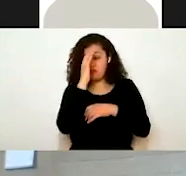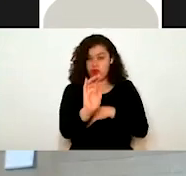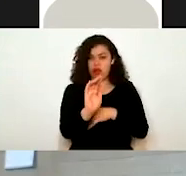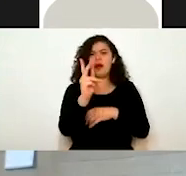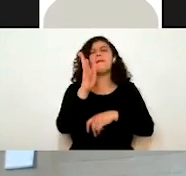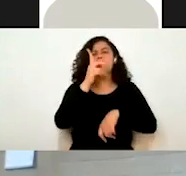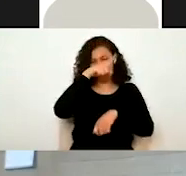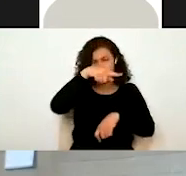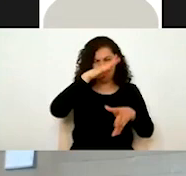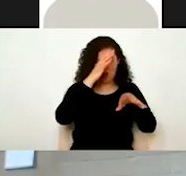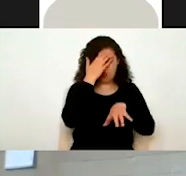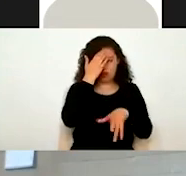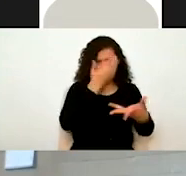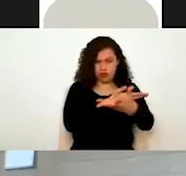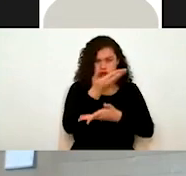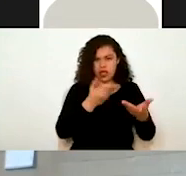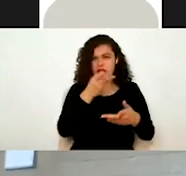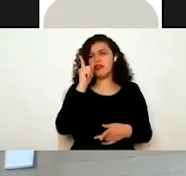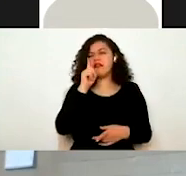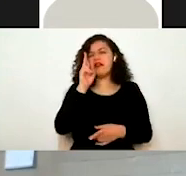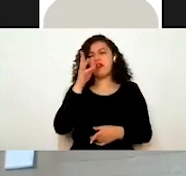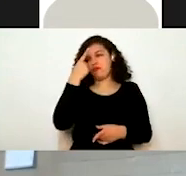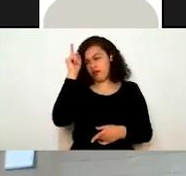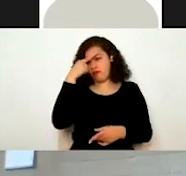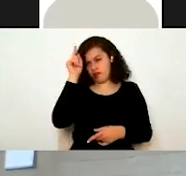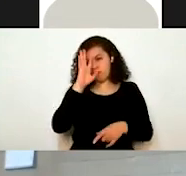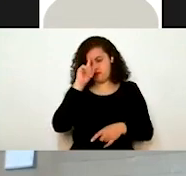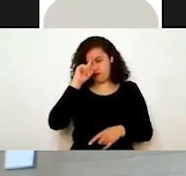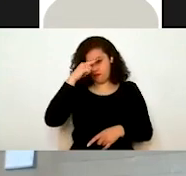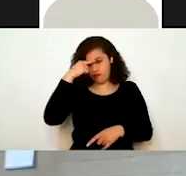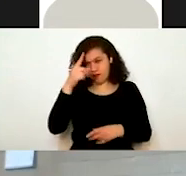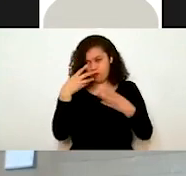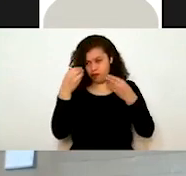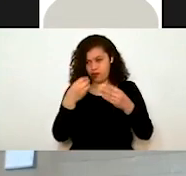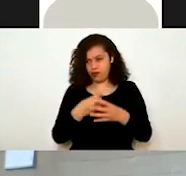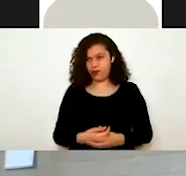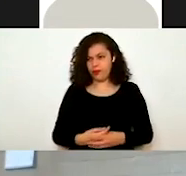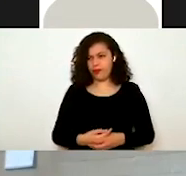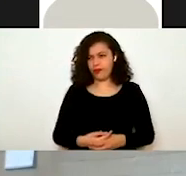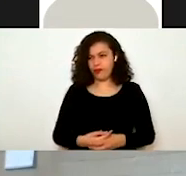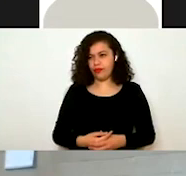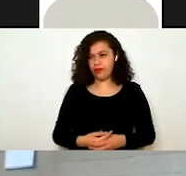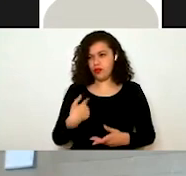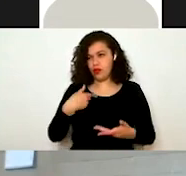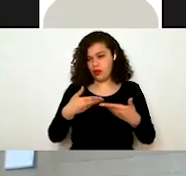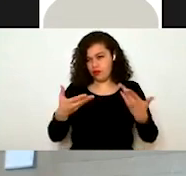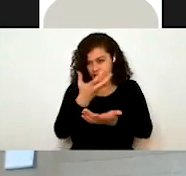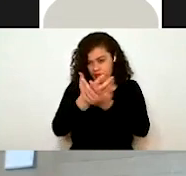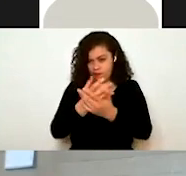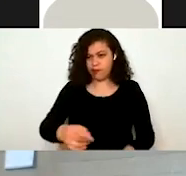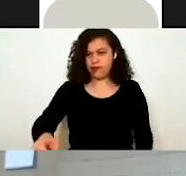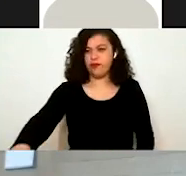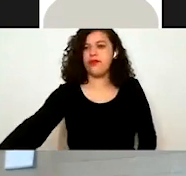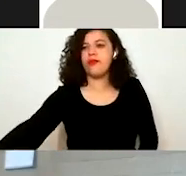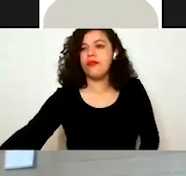verán que es bastante, bastante sencillo, ¿no? Entonces, lo que vamos a hacer a continuación es un trámite de, vamos a seleccionar este de estados financieros.